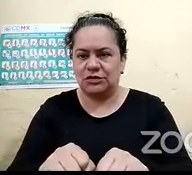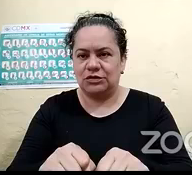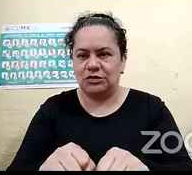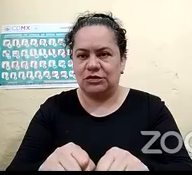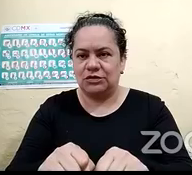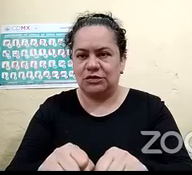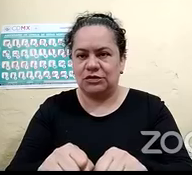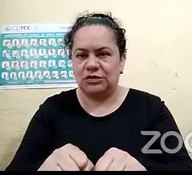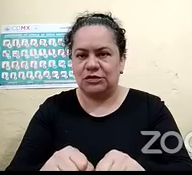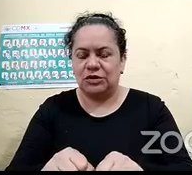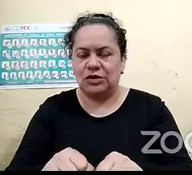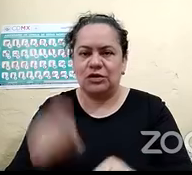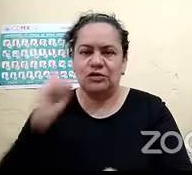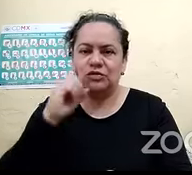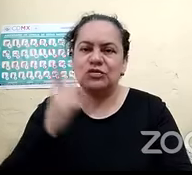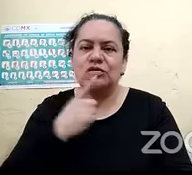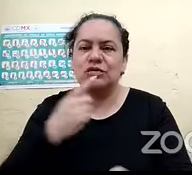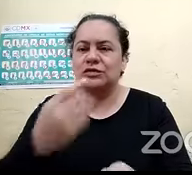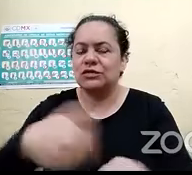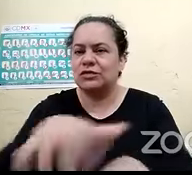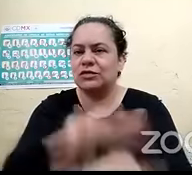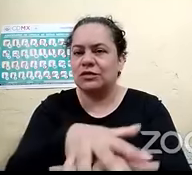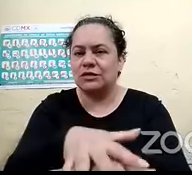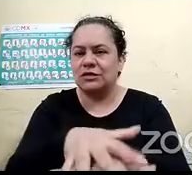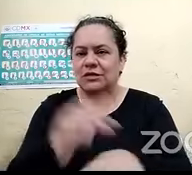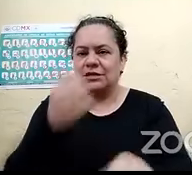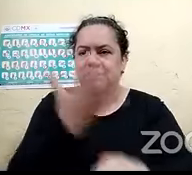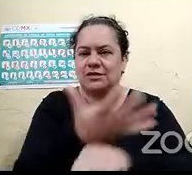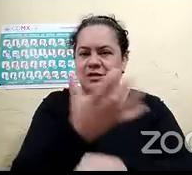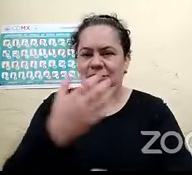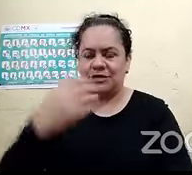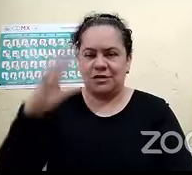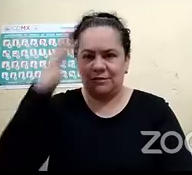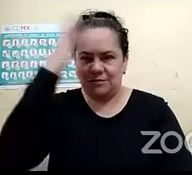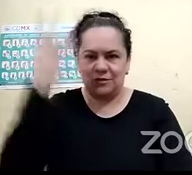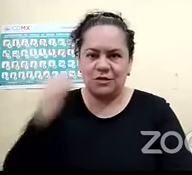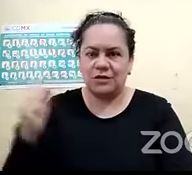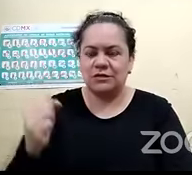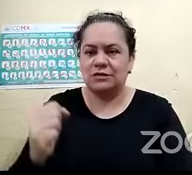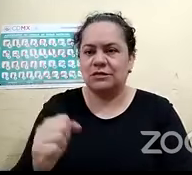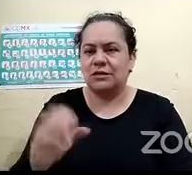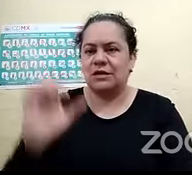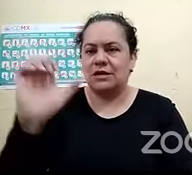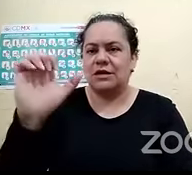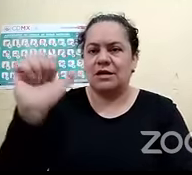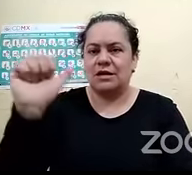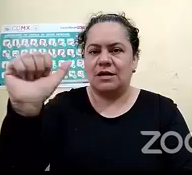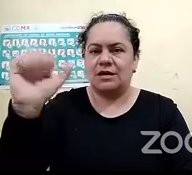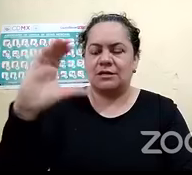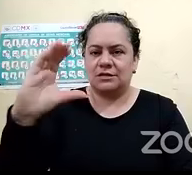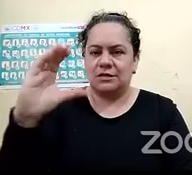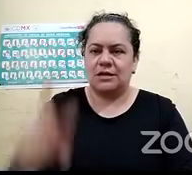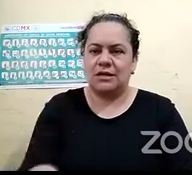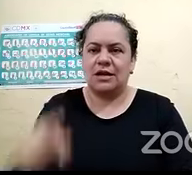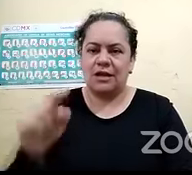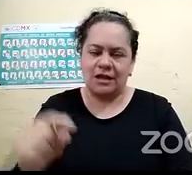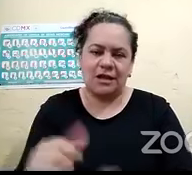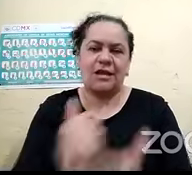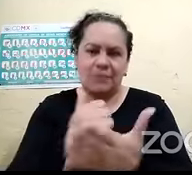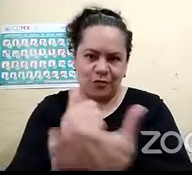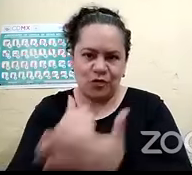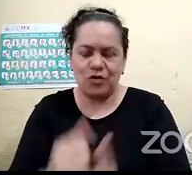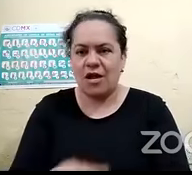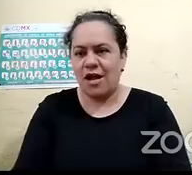de sordos incluyentes del estado de Morelos y LSM hace él es quien normalmente nos ha estado apoyando el día de hoy